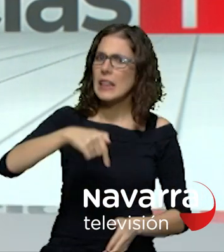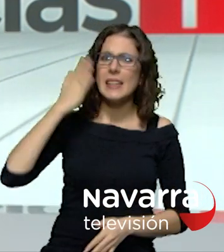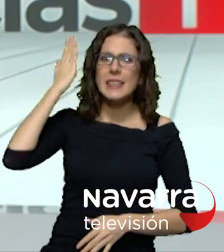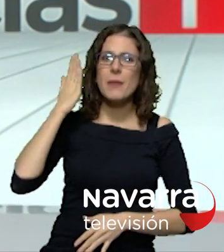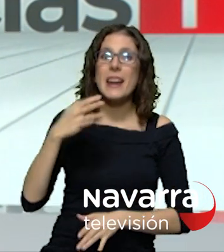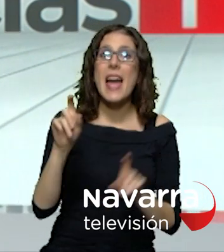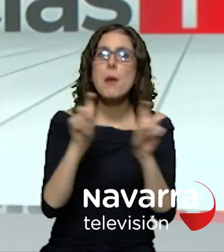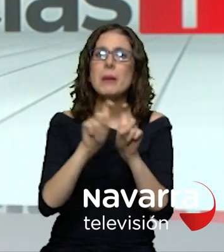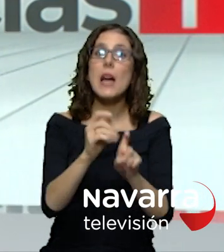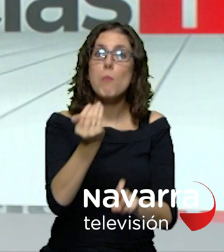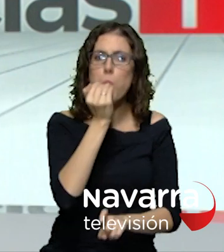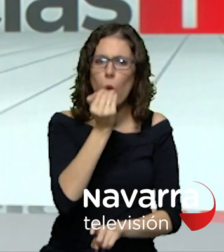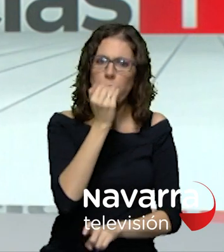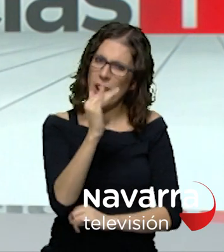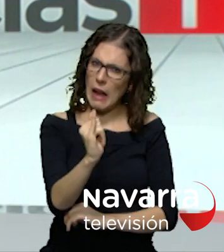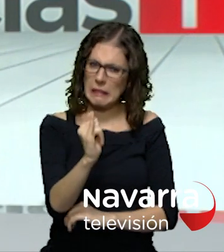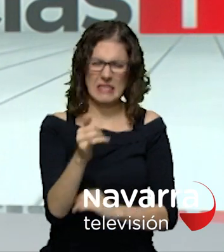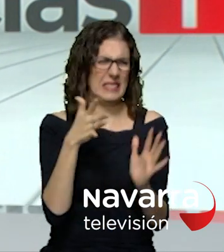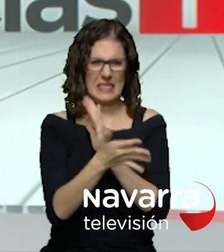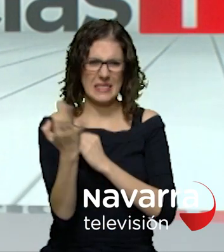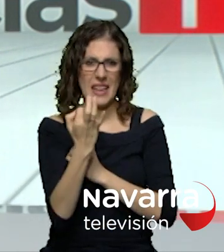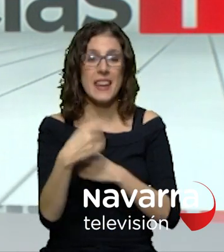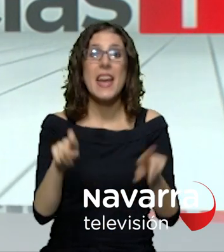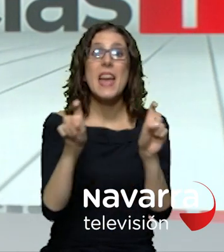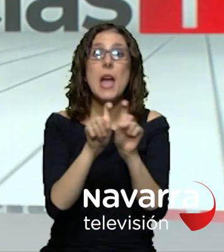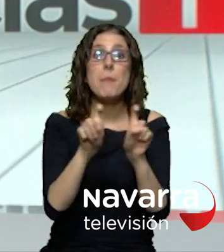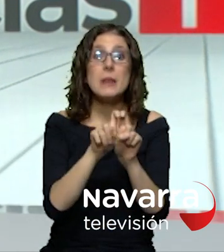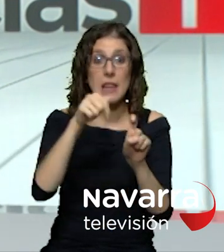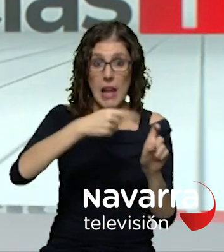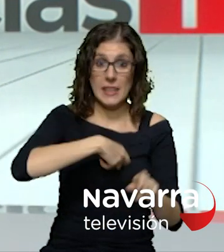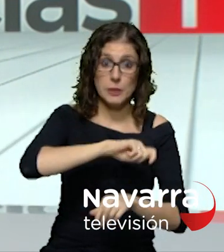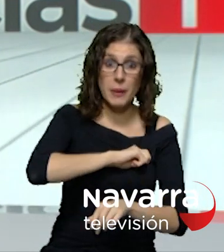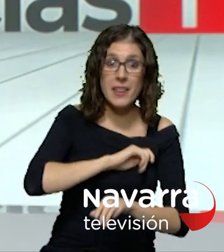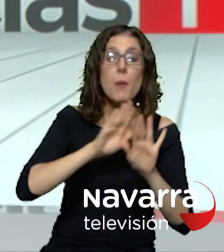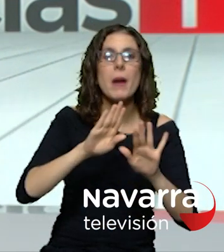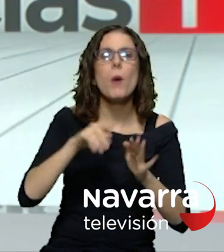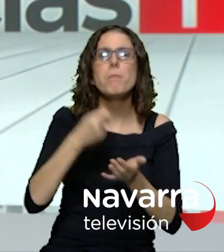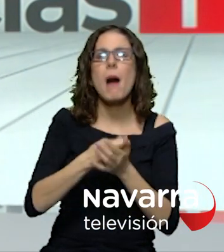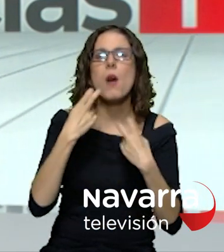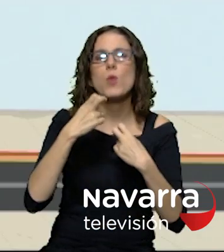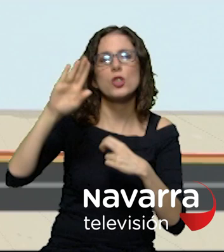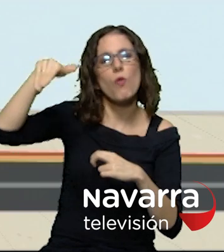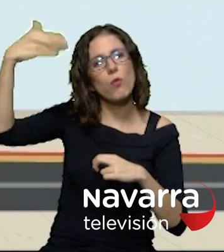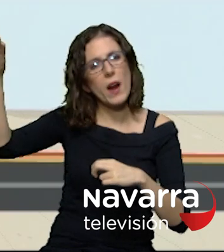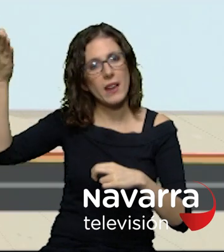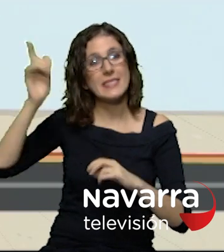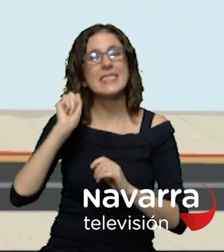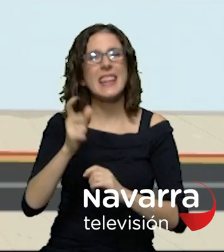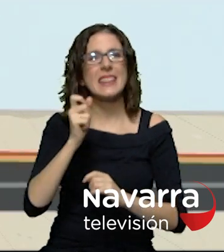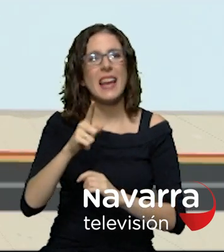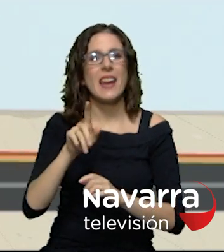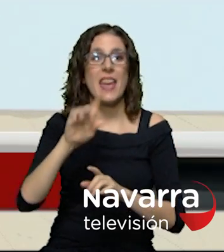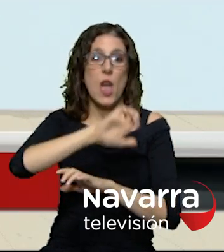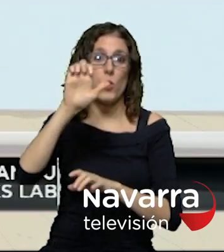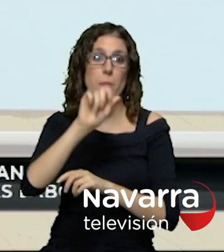se conoce a una empresa con sede fiscal fuera de españa en europa del este pero que operan aquí con profesionales del este que cobran